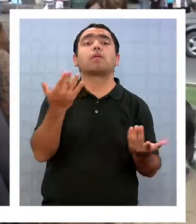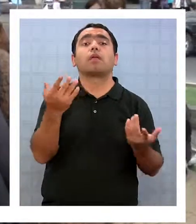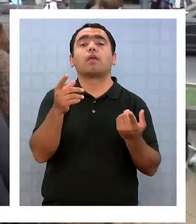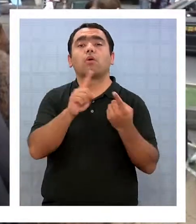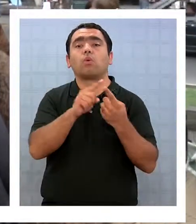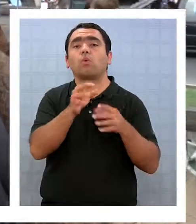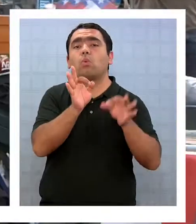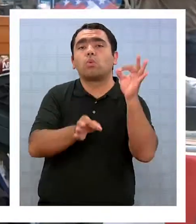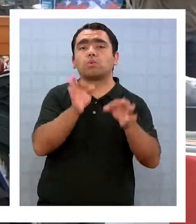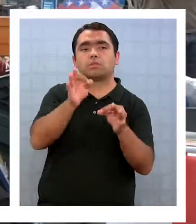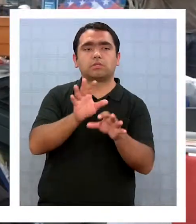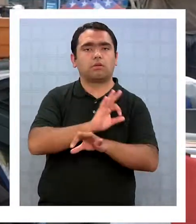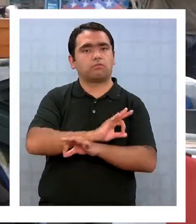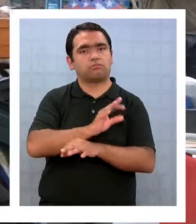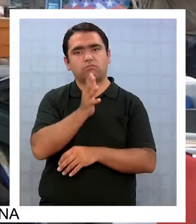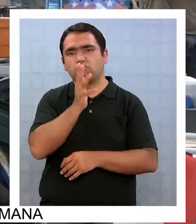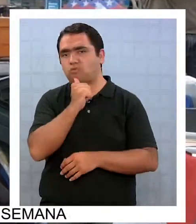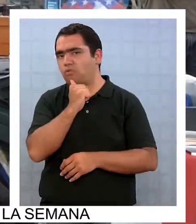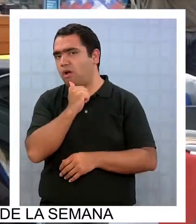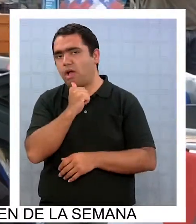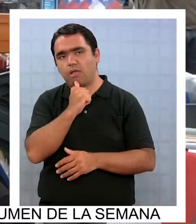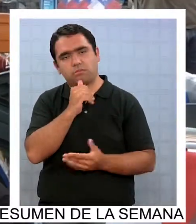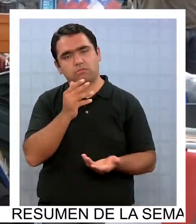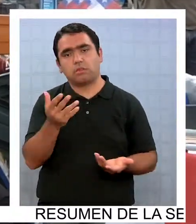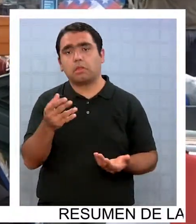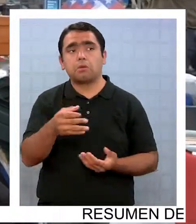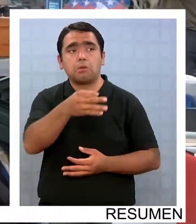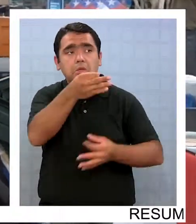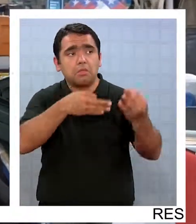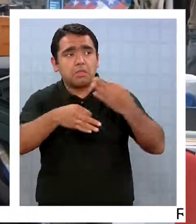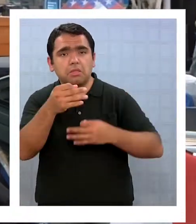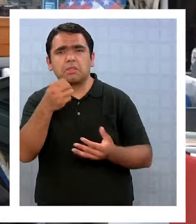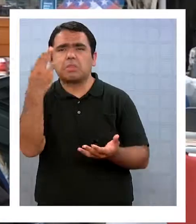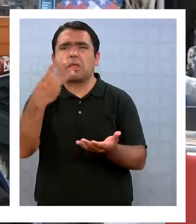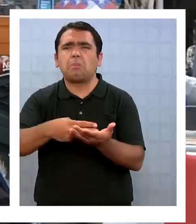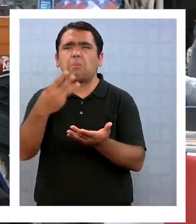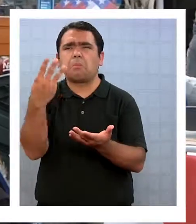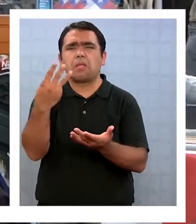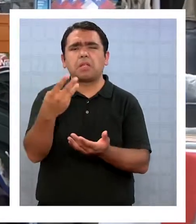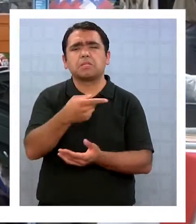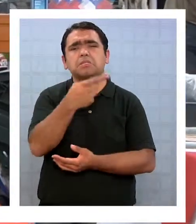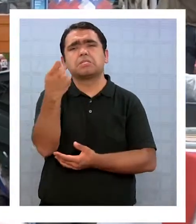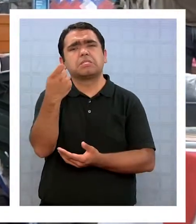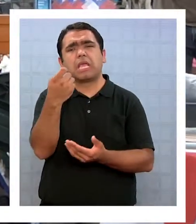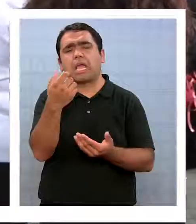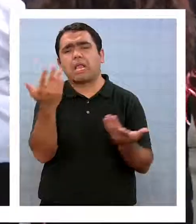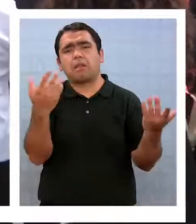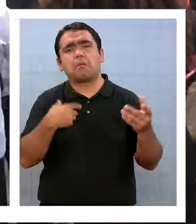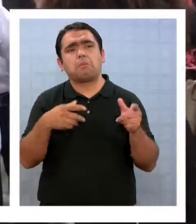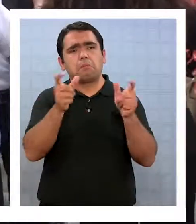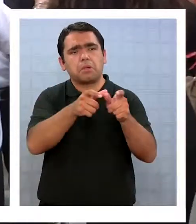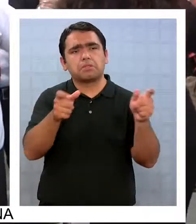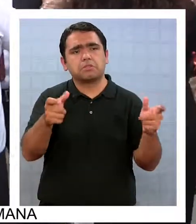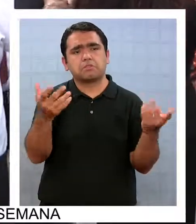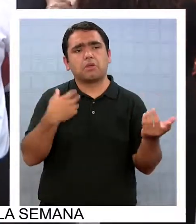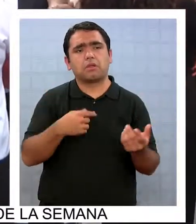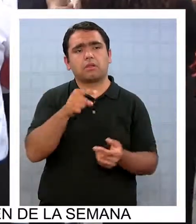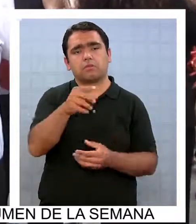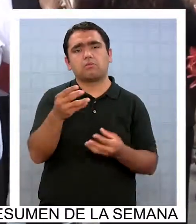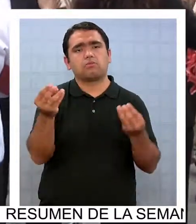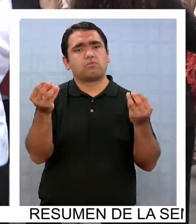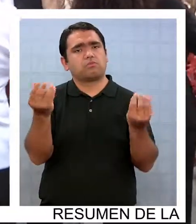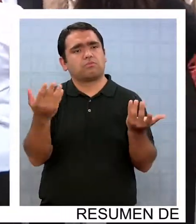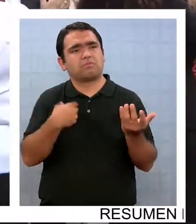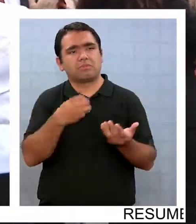llegado nunca. Por más que nos digan que tenemos 3.100 y tantos detenidos, desaparecidos y ejecutados políticos. Son más de 15